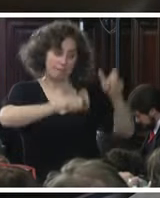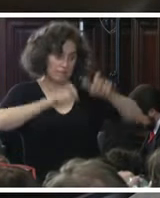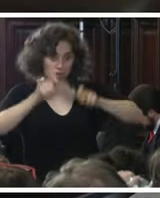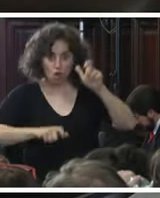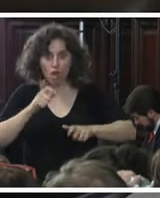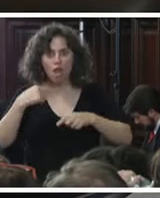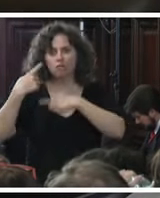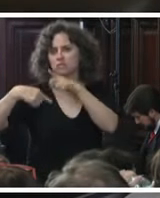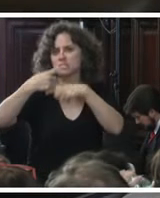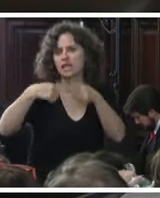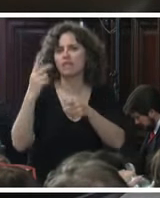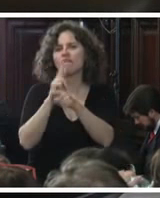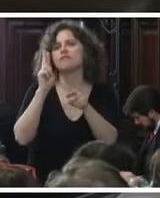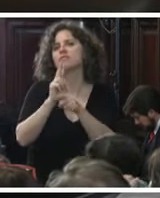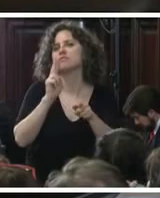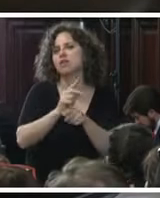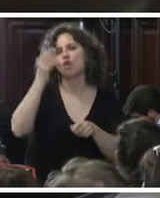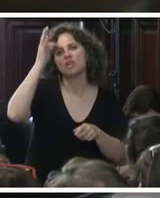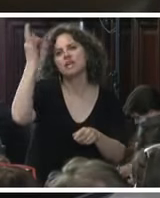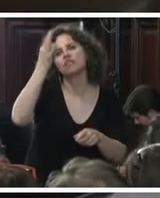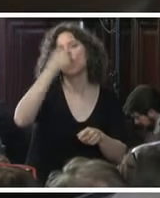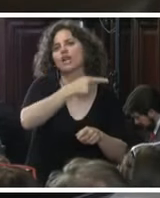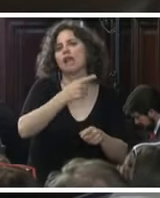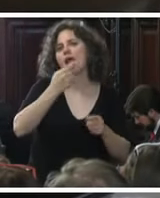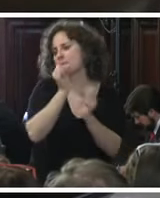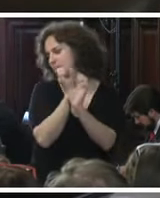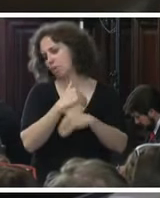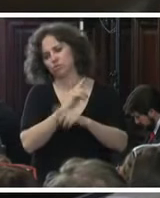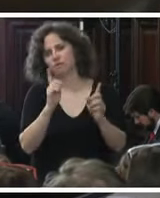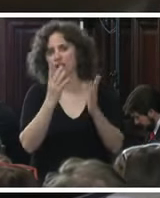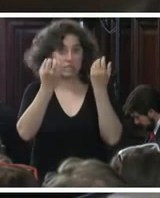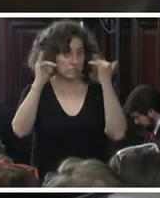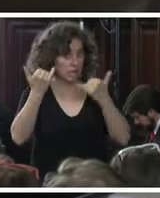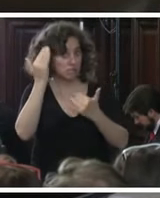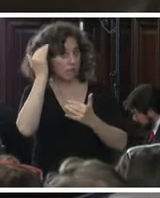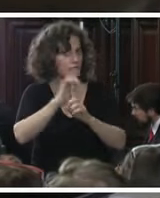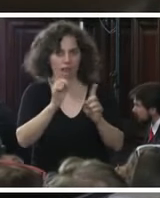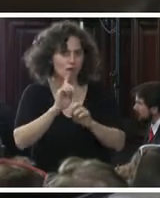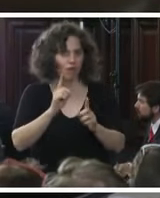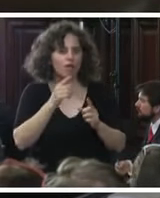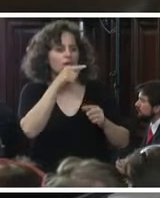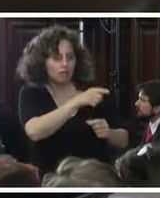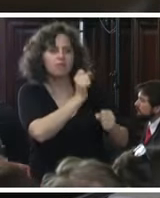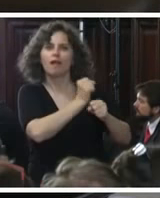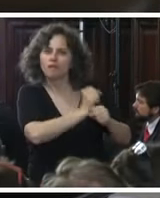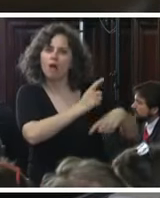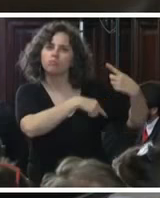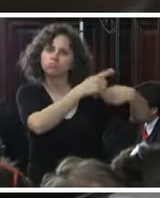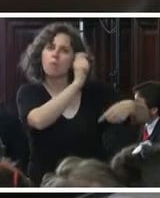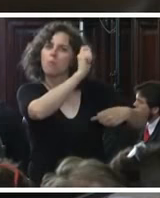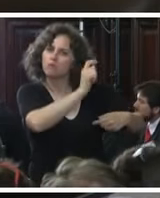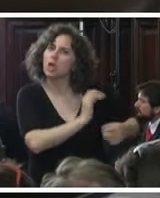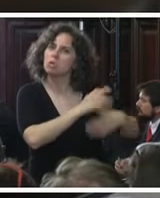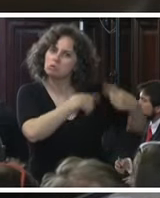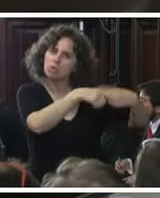siguen defendiendo esa tesis imposible y descartada cumplen funciones públicas y esas personas